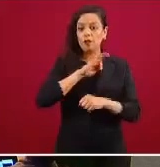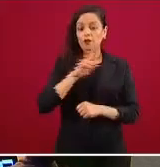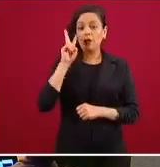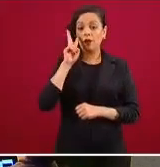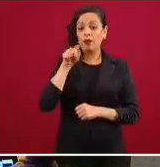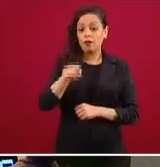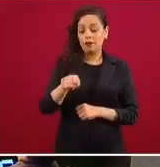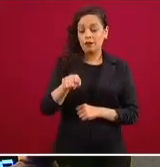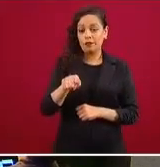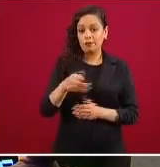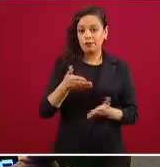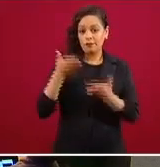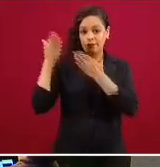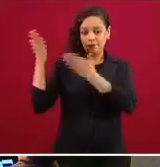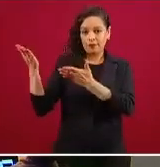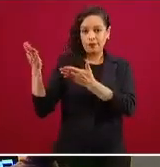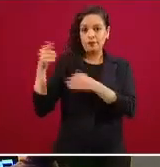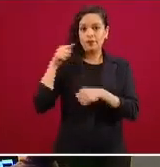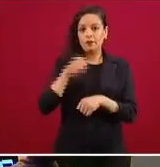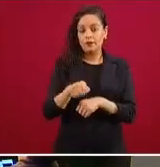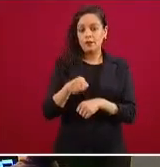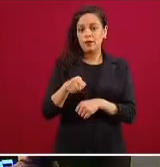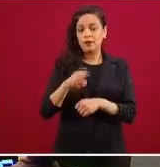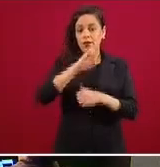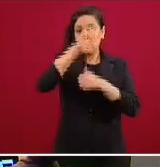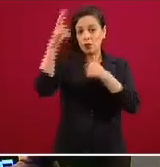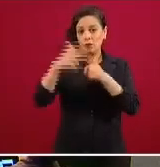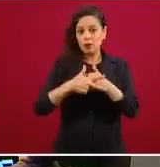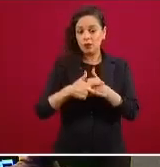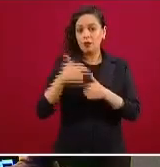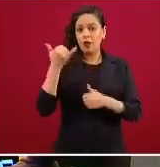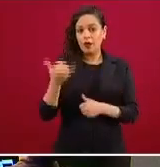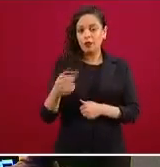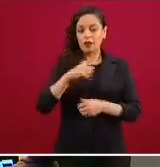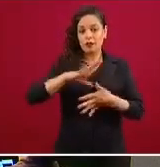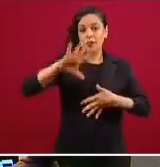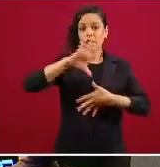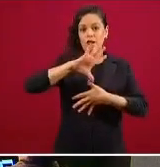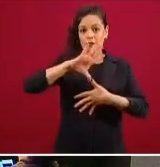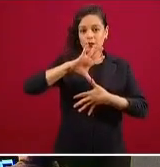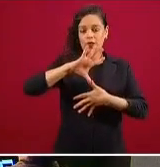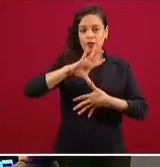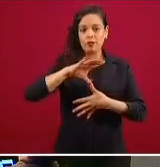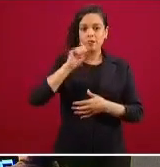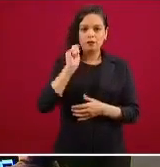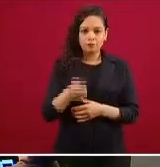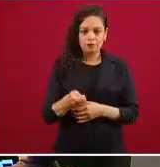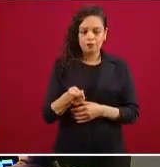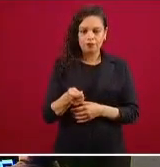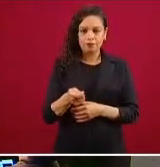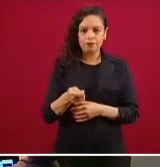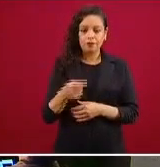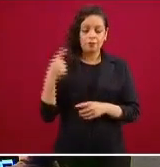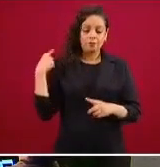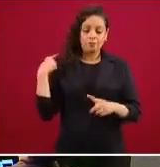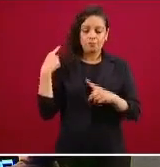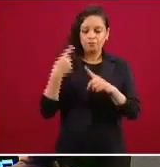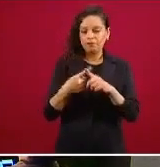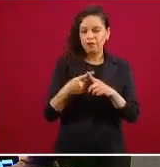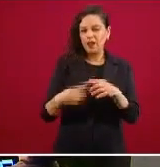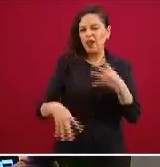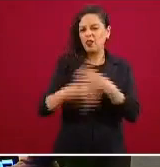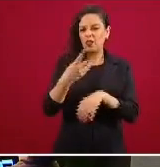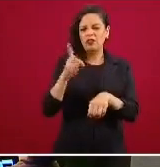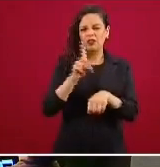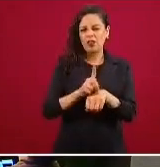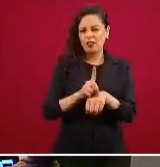entre la frecuencia en Europa y la frecuencia en América para los casos de los últimos 14 días. Recuerden,